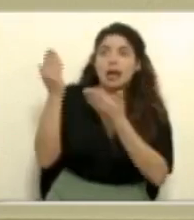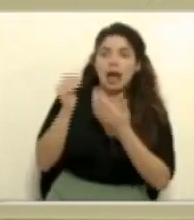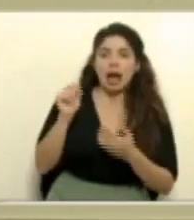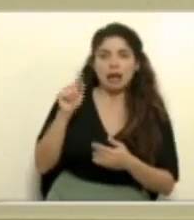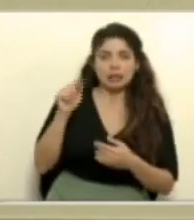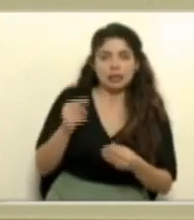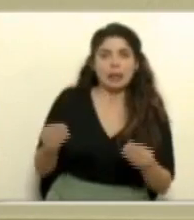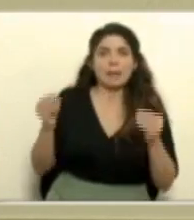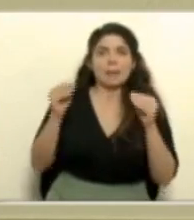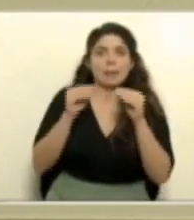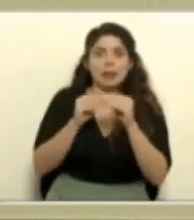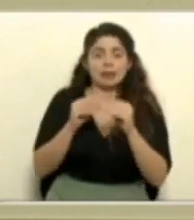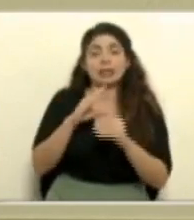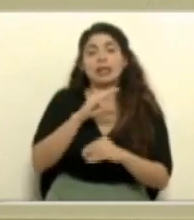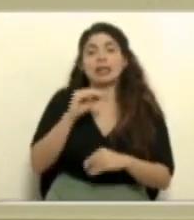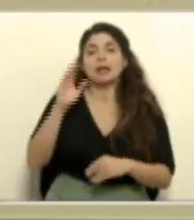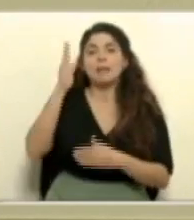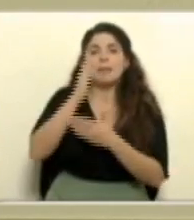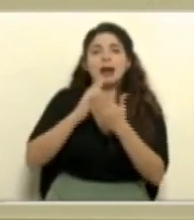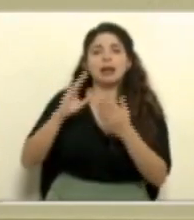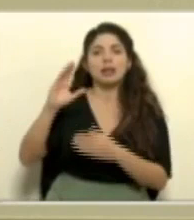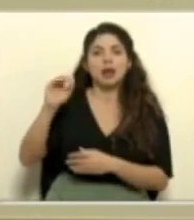AstraZeneca y eventualmente de COVAX.